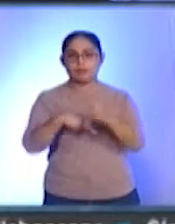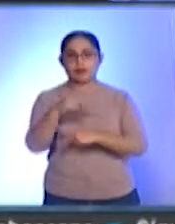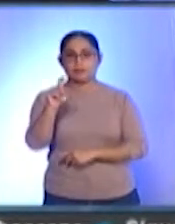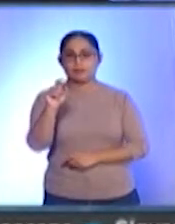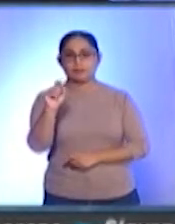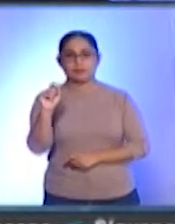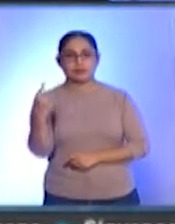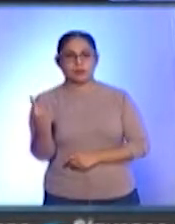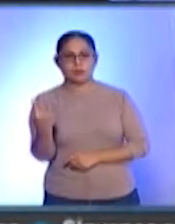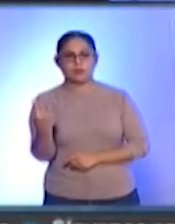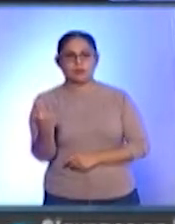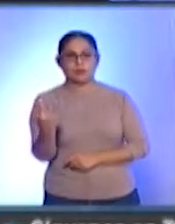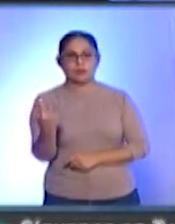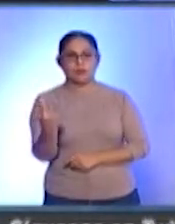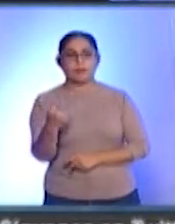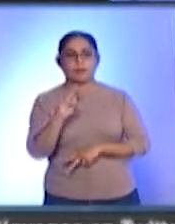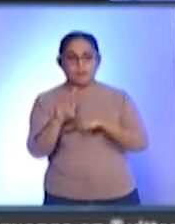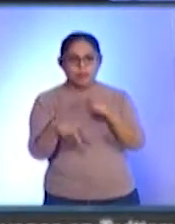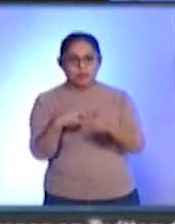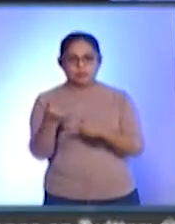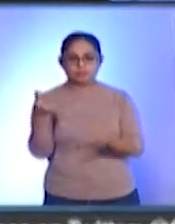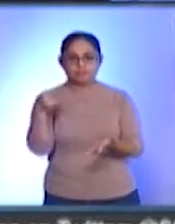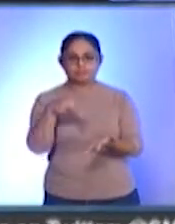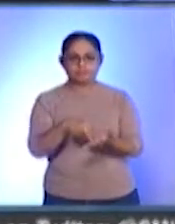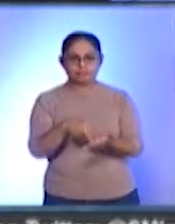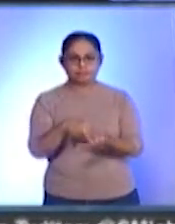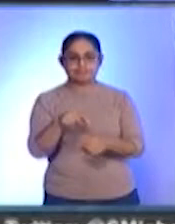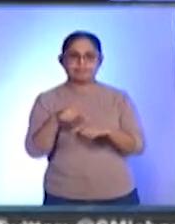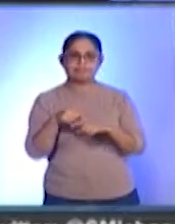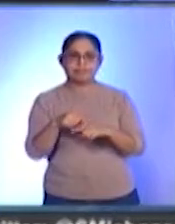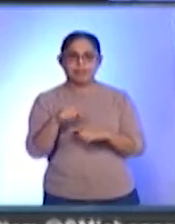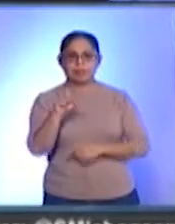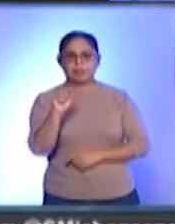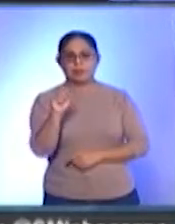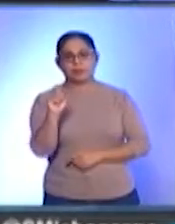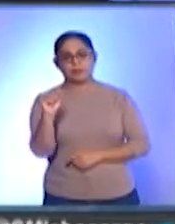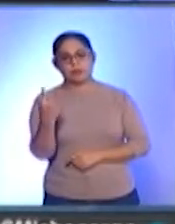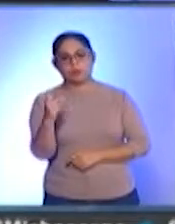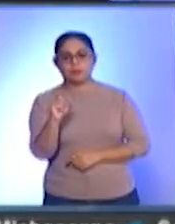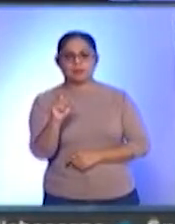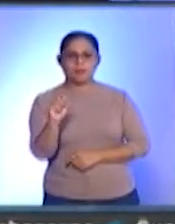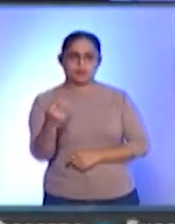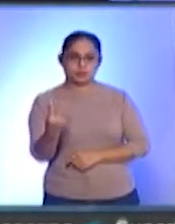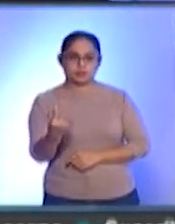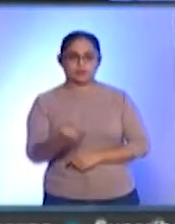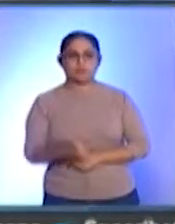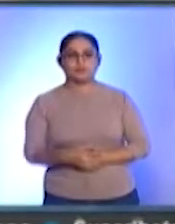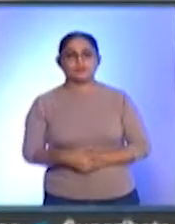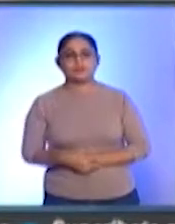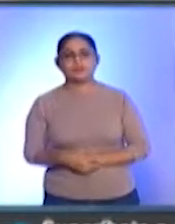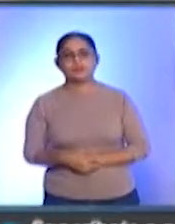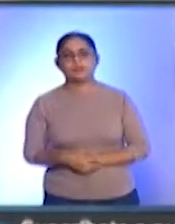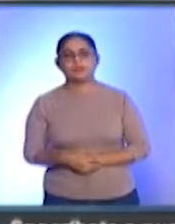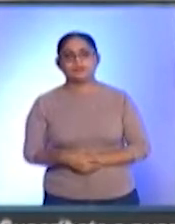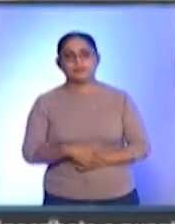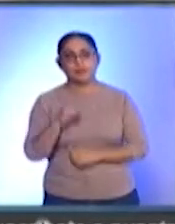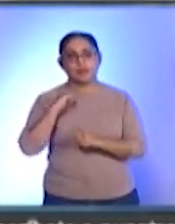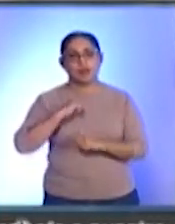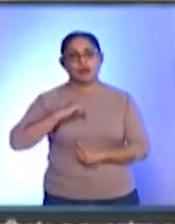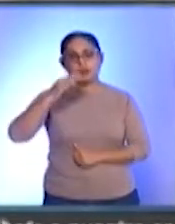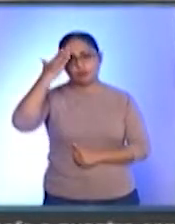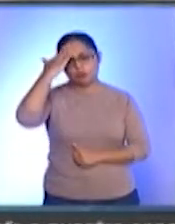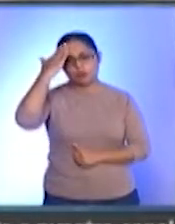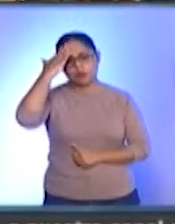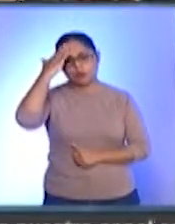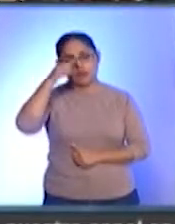de manera presencial, 2021-2022. Aquí la información. La autoridad educativa